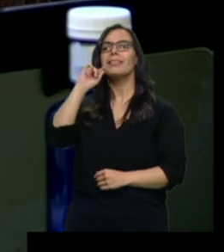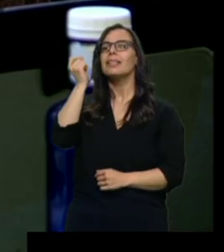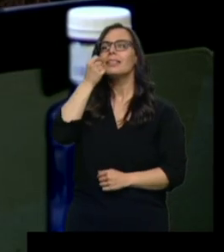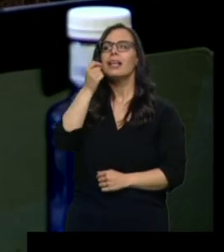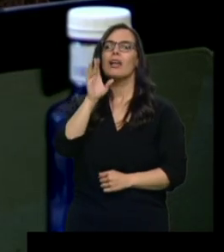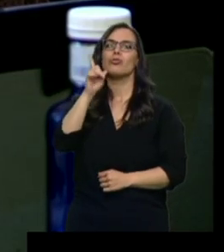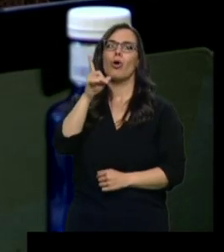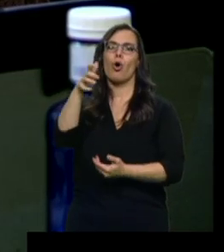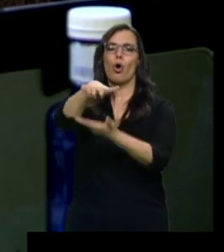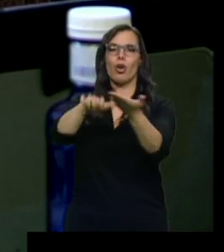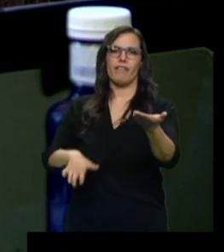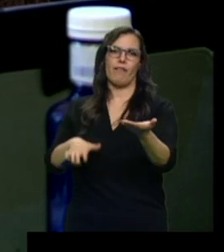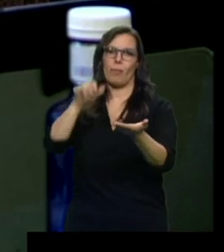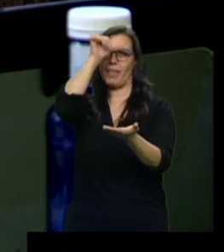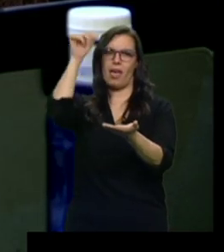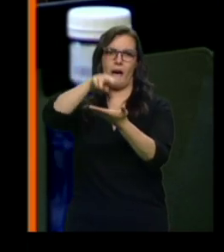conoció el informe de la autopsia.